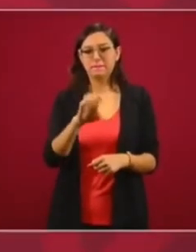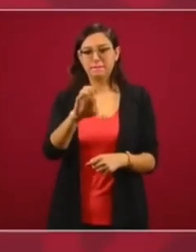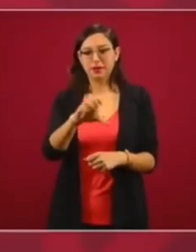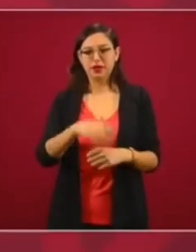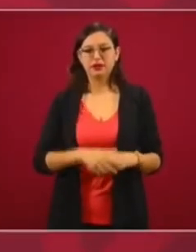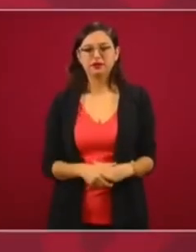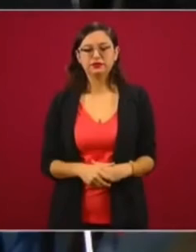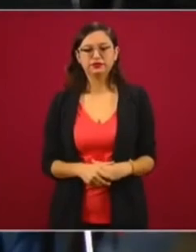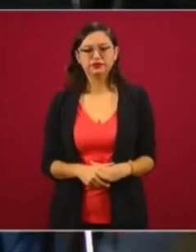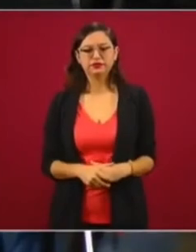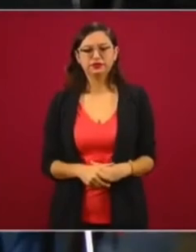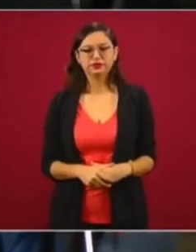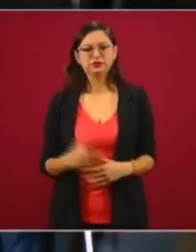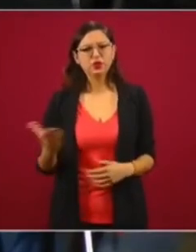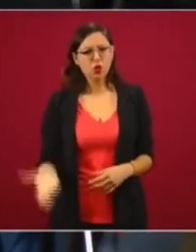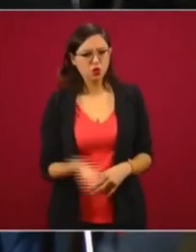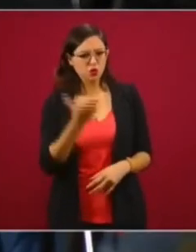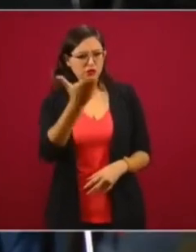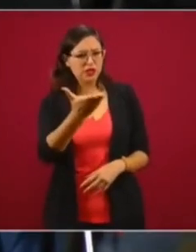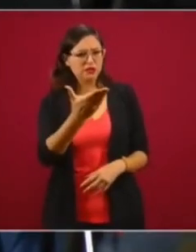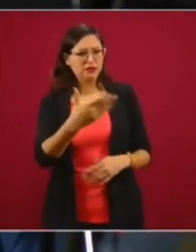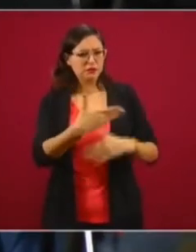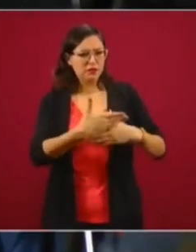opina usted del muro fronterizo?